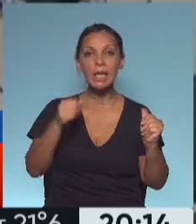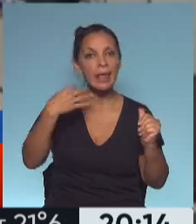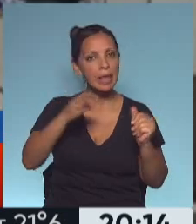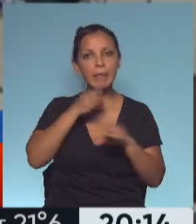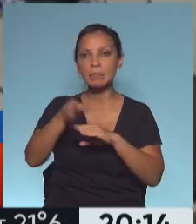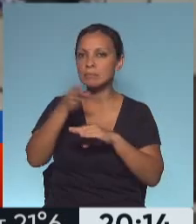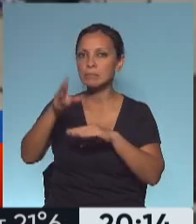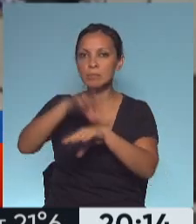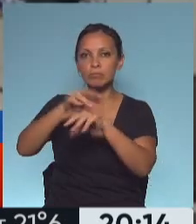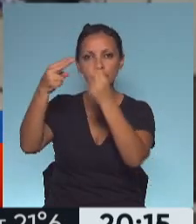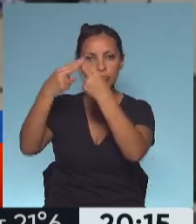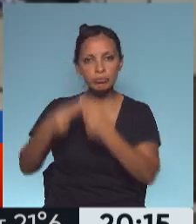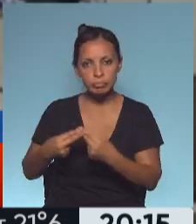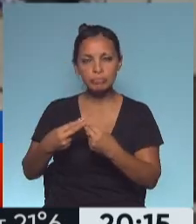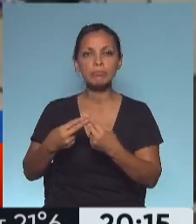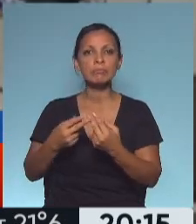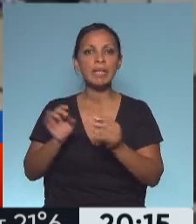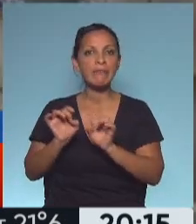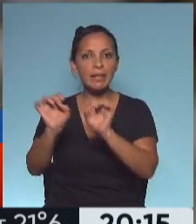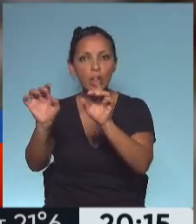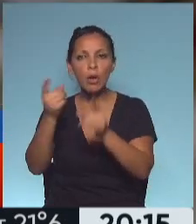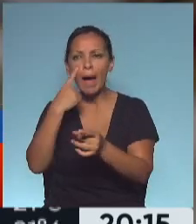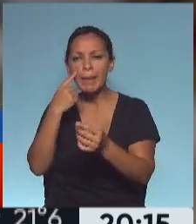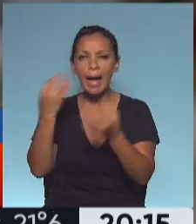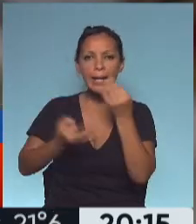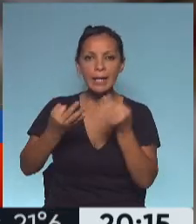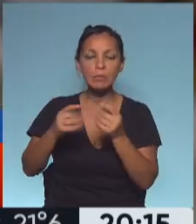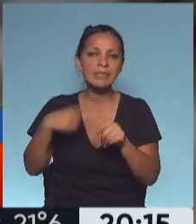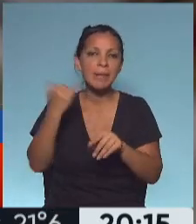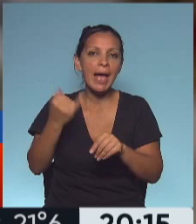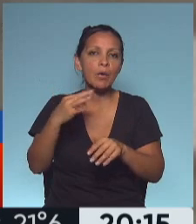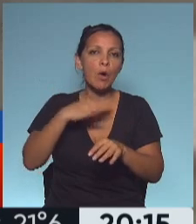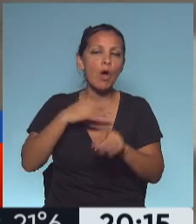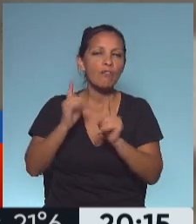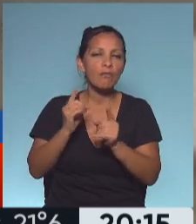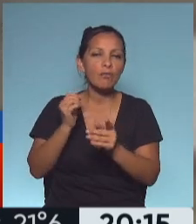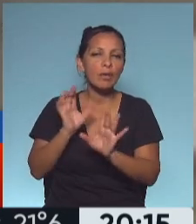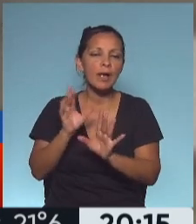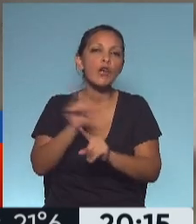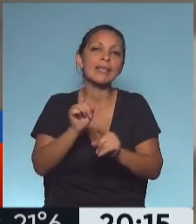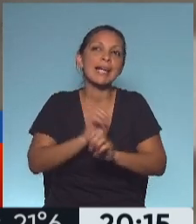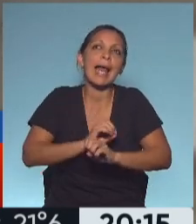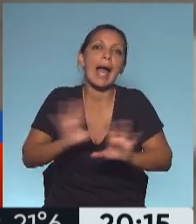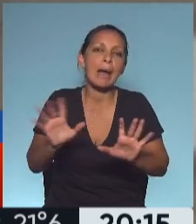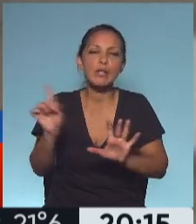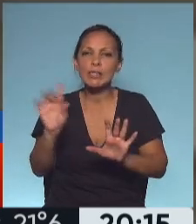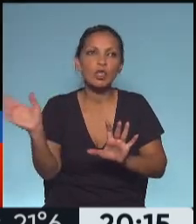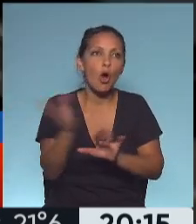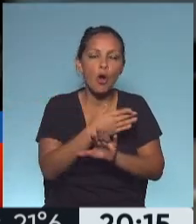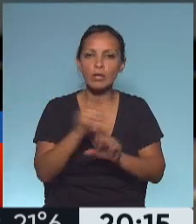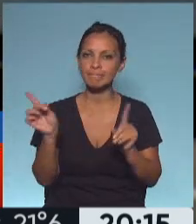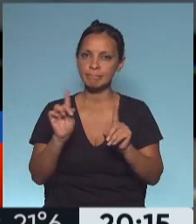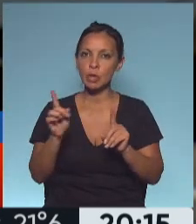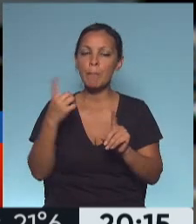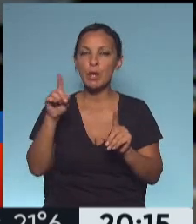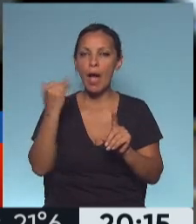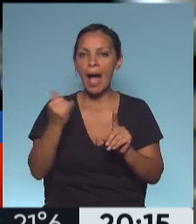su médico clínico, a su médico de cabecera, a su infectólogo. Realmente a veces quedan algunas... Por supuesto no es la totalidad de los casos, es